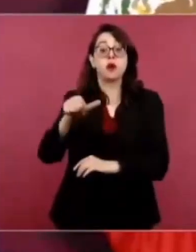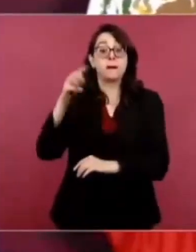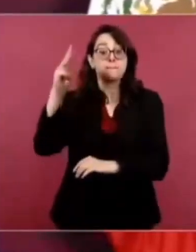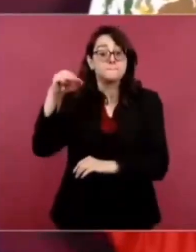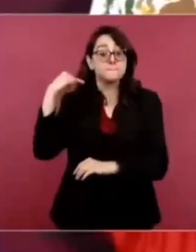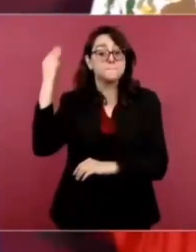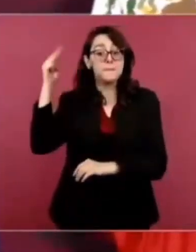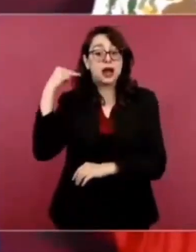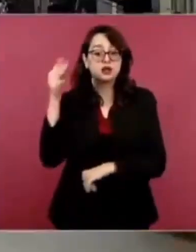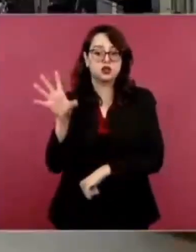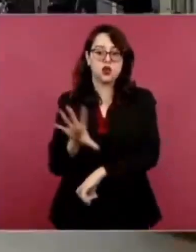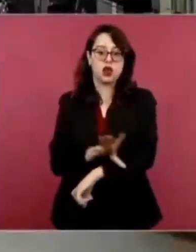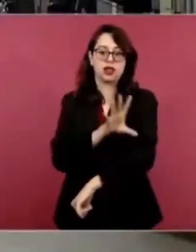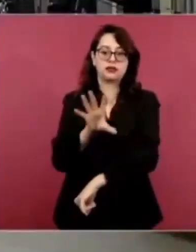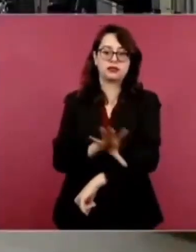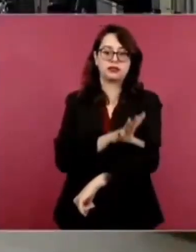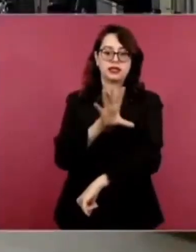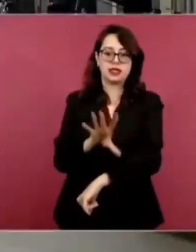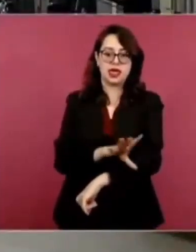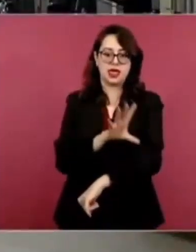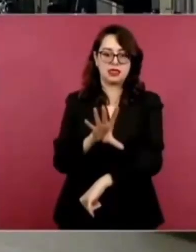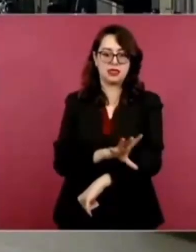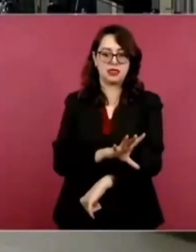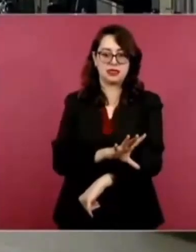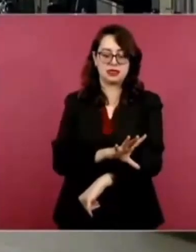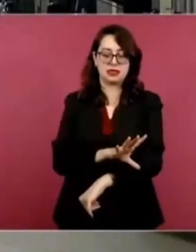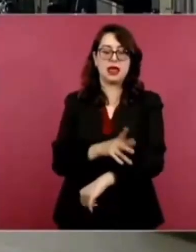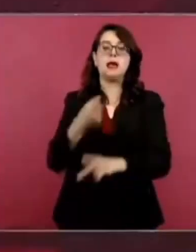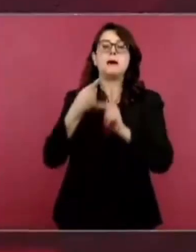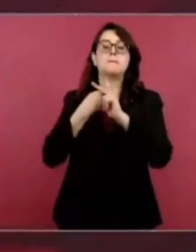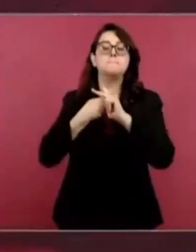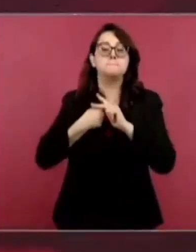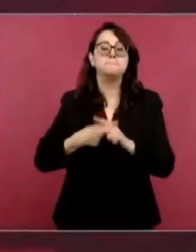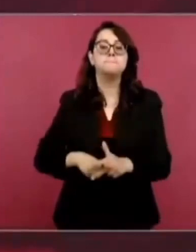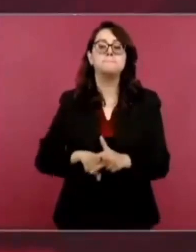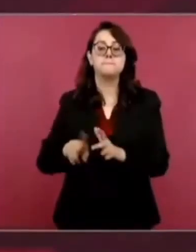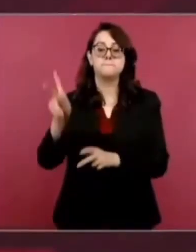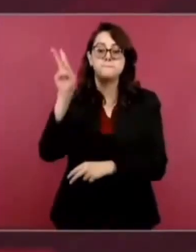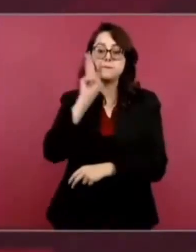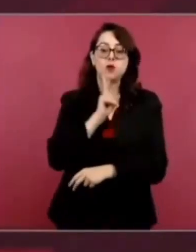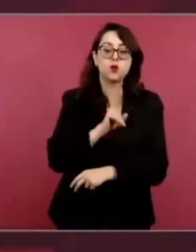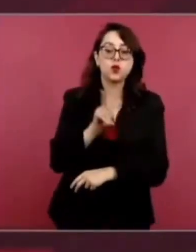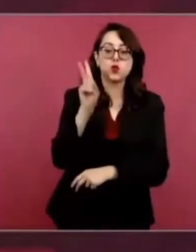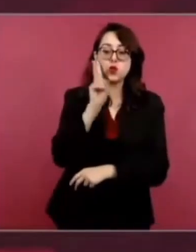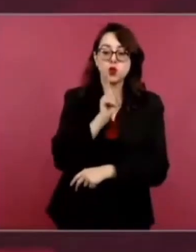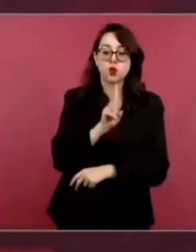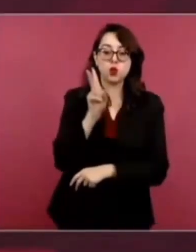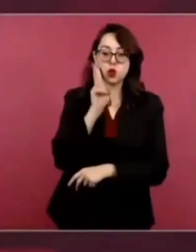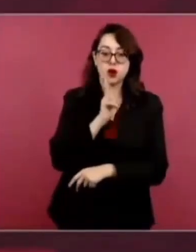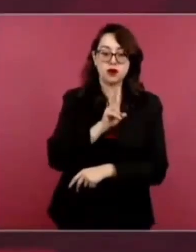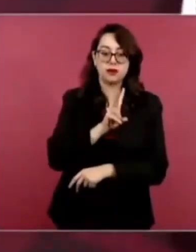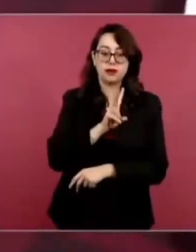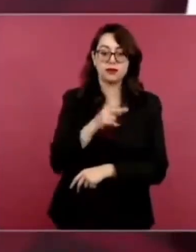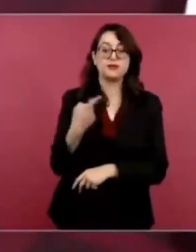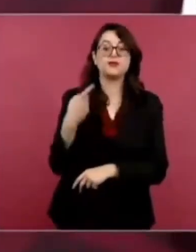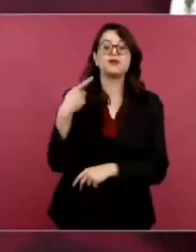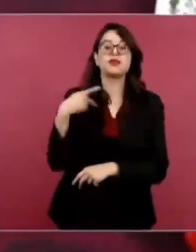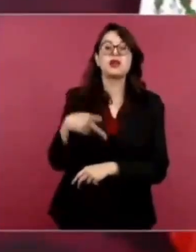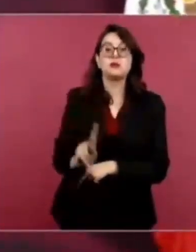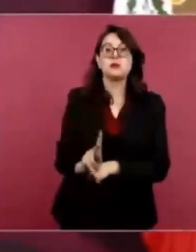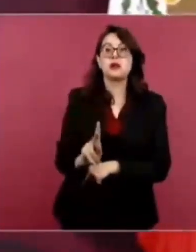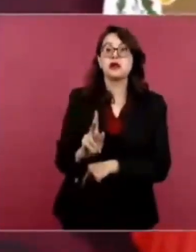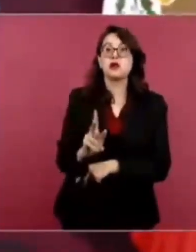pruebas para marzo, el año próximo. Pero lo que queremos es